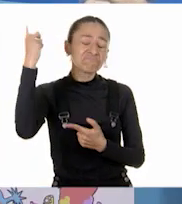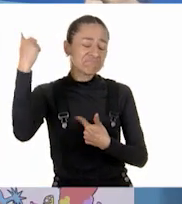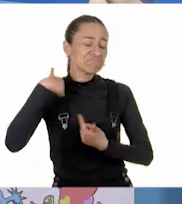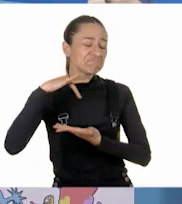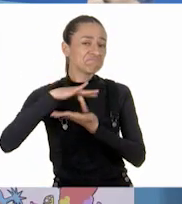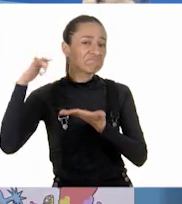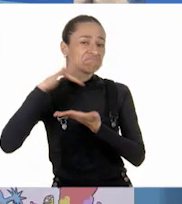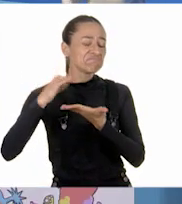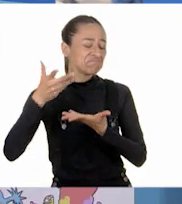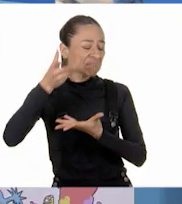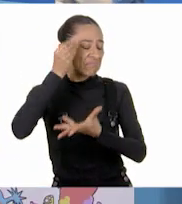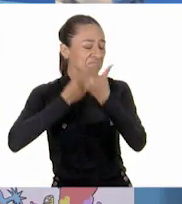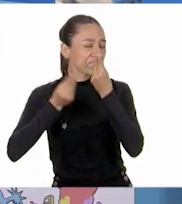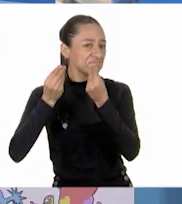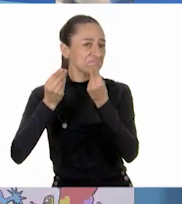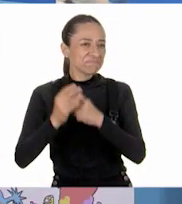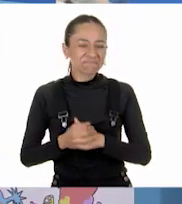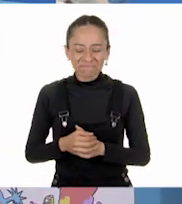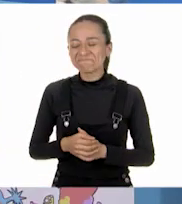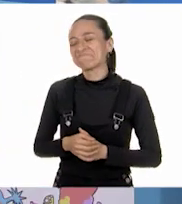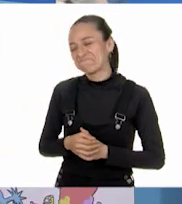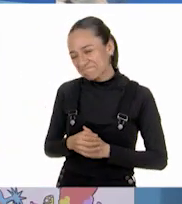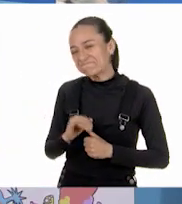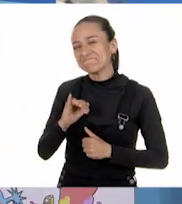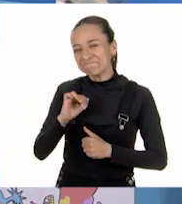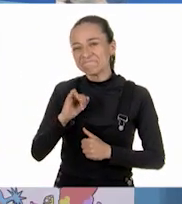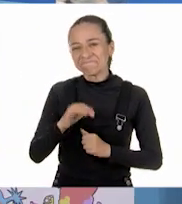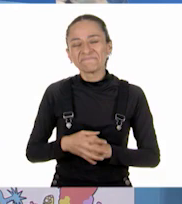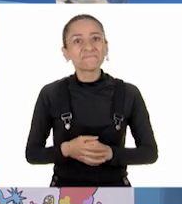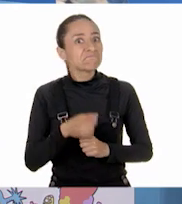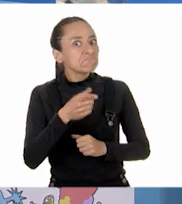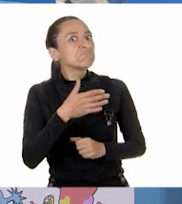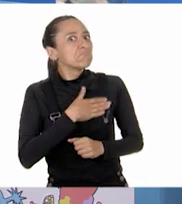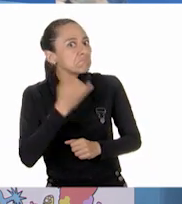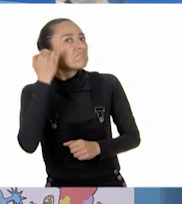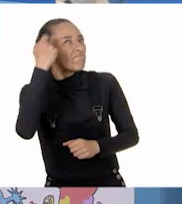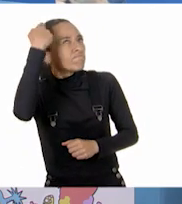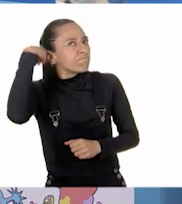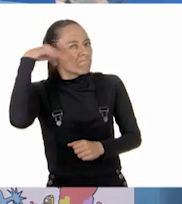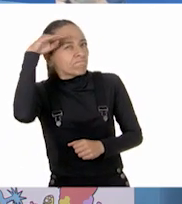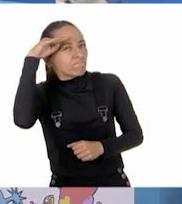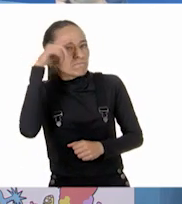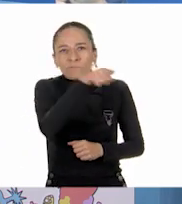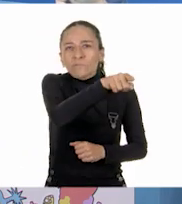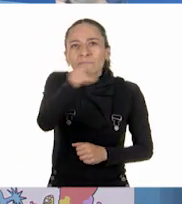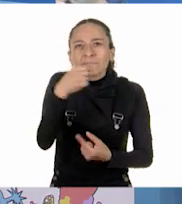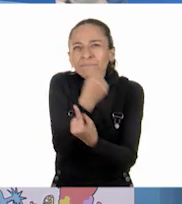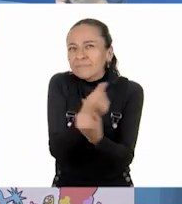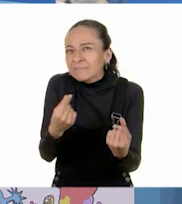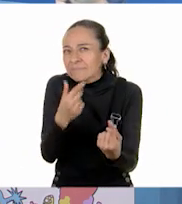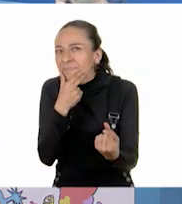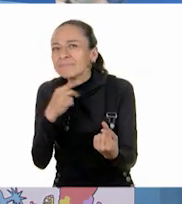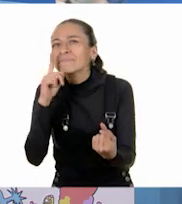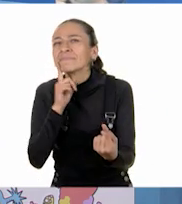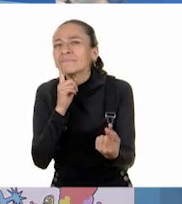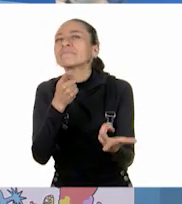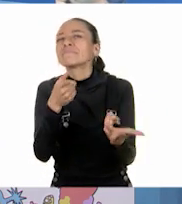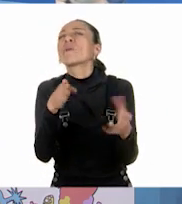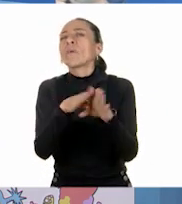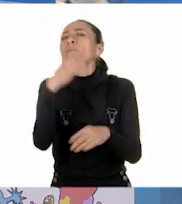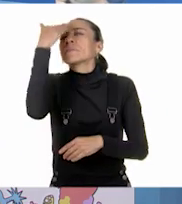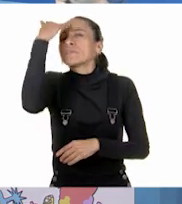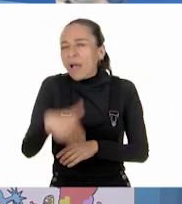Muy buen razonamiento. Y ustedes, niñas y niños, ¿cómo pensaron encontrar el punto donde estaba Juan en la pista?